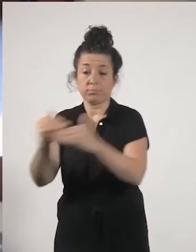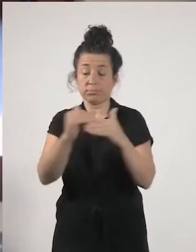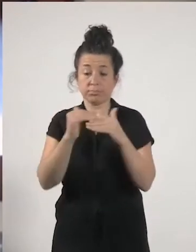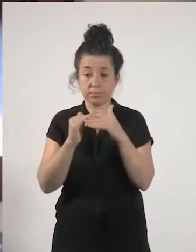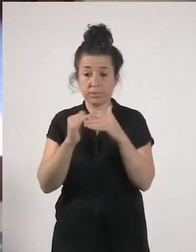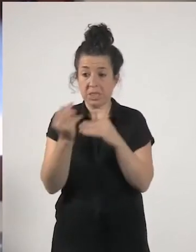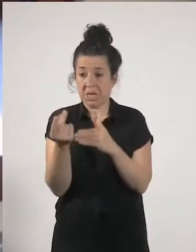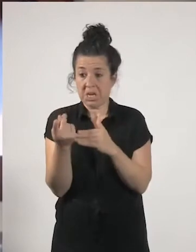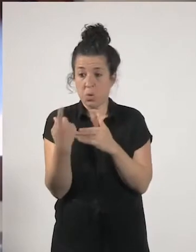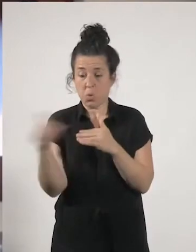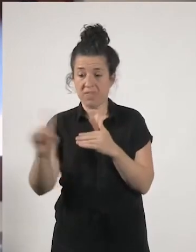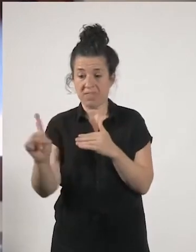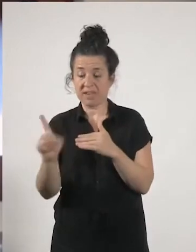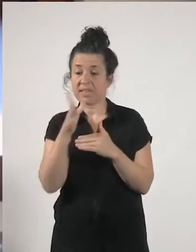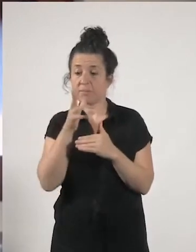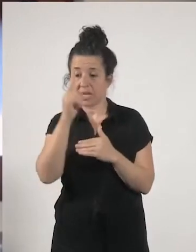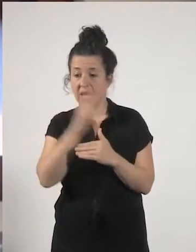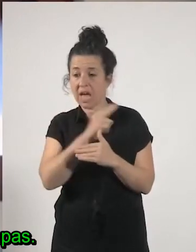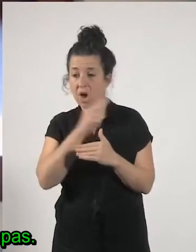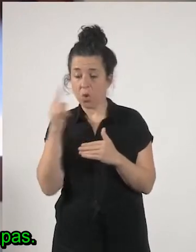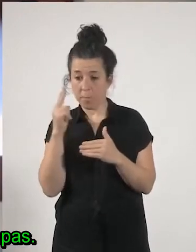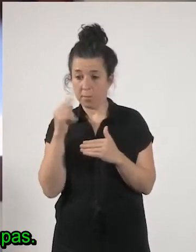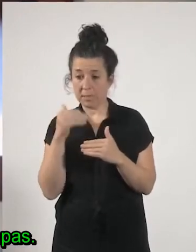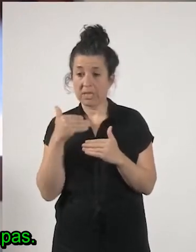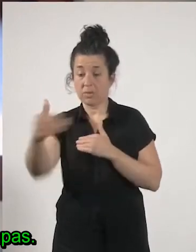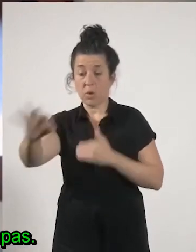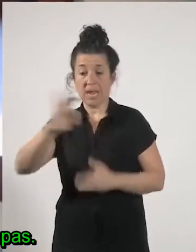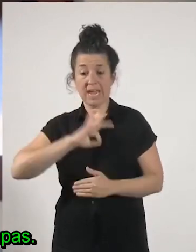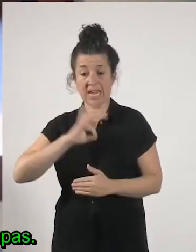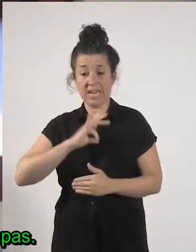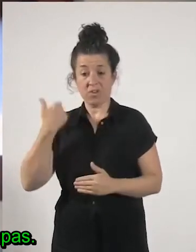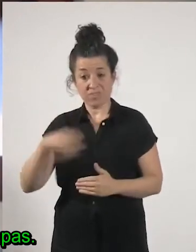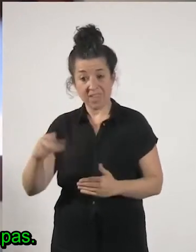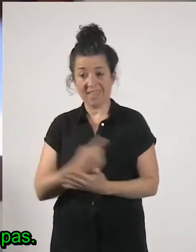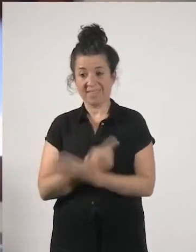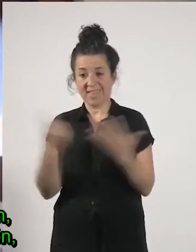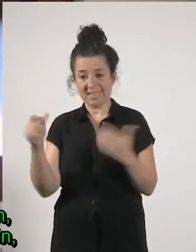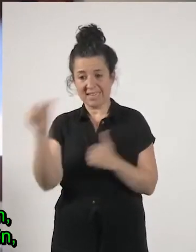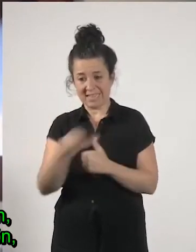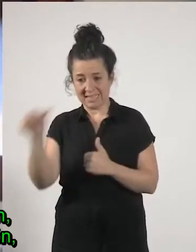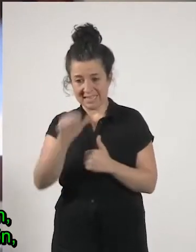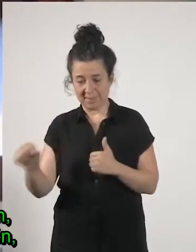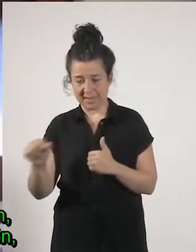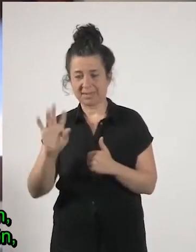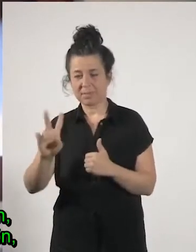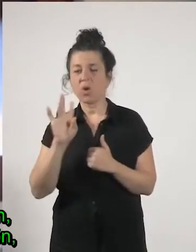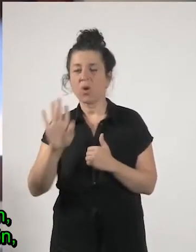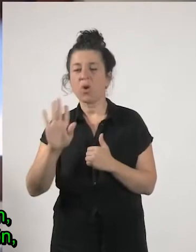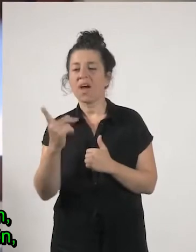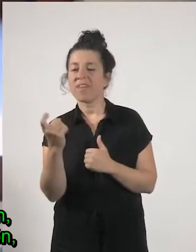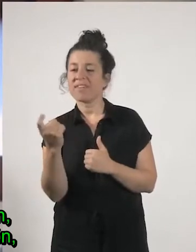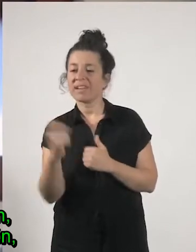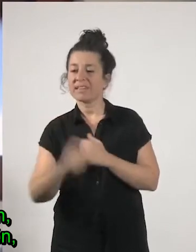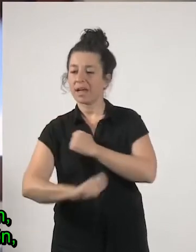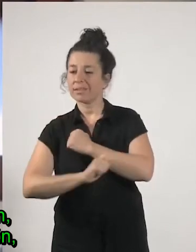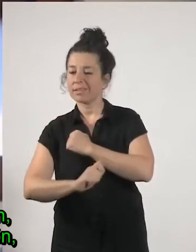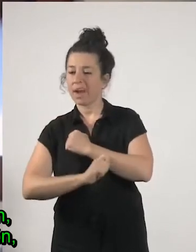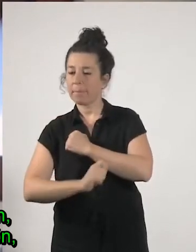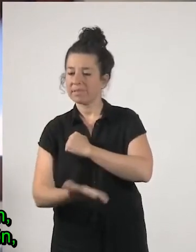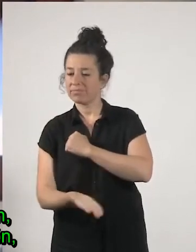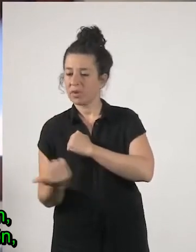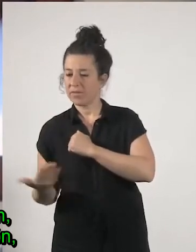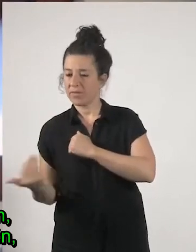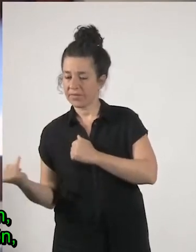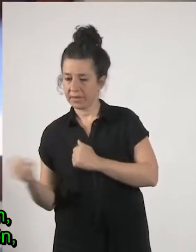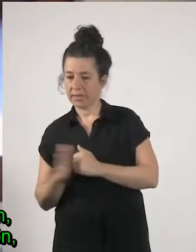uno de enero ya vamos a tener 16 semanas lo que pasa es que sí que hay que eliminar las trampas pero bueno con esta financiación con este